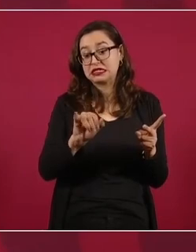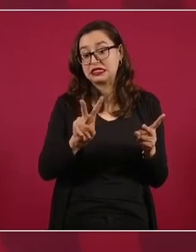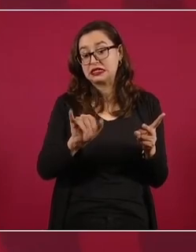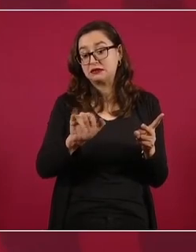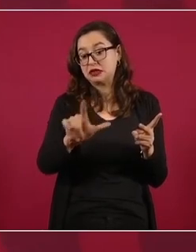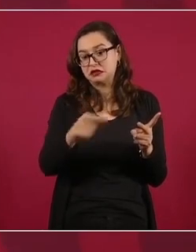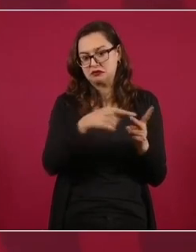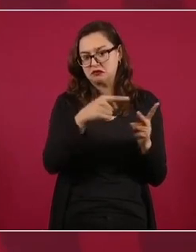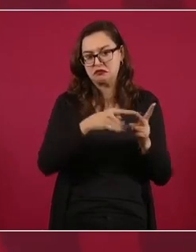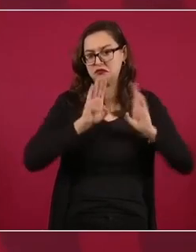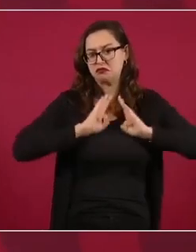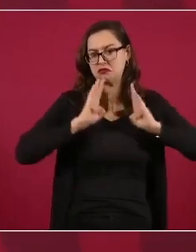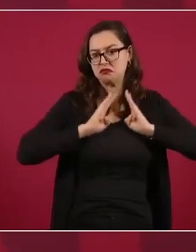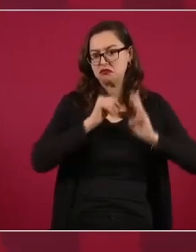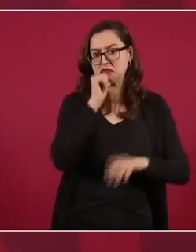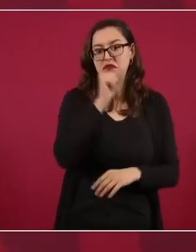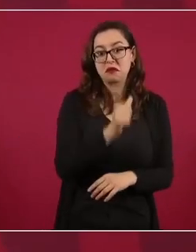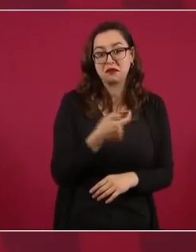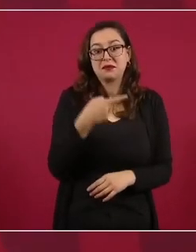y miren